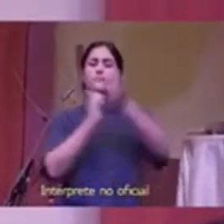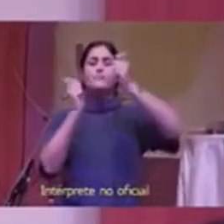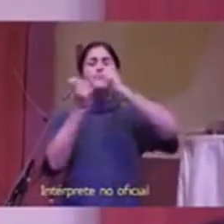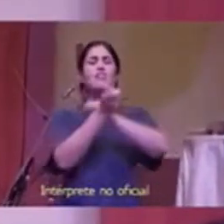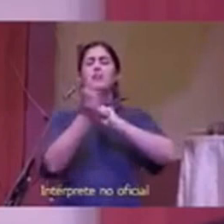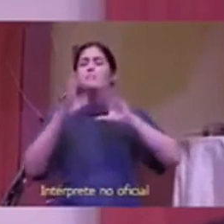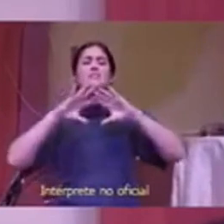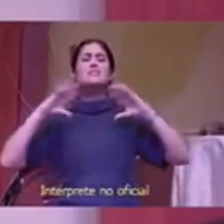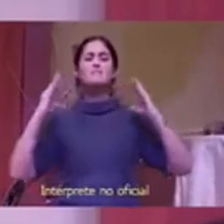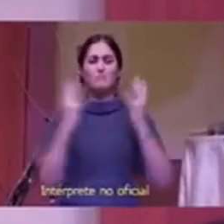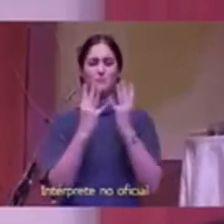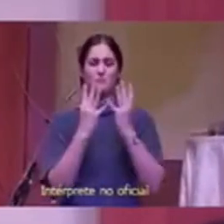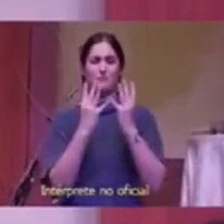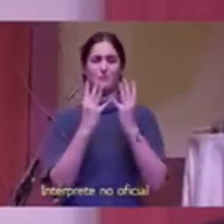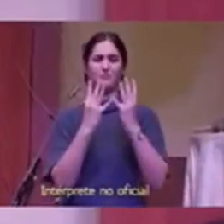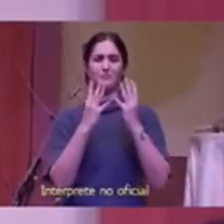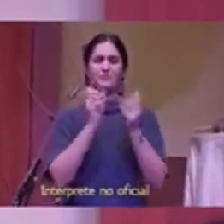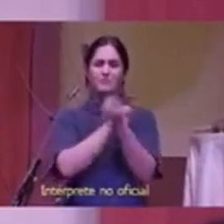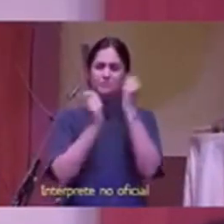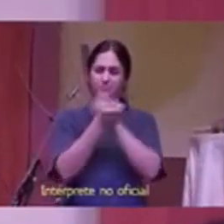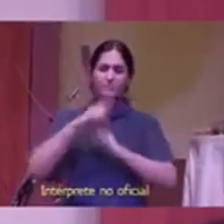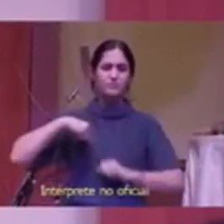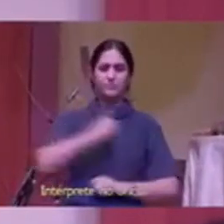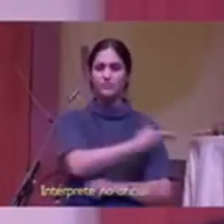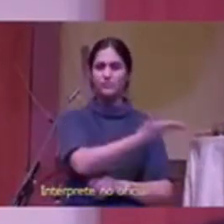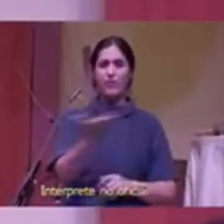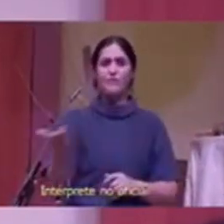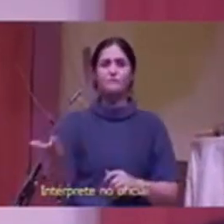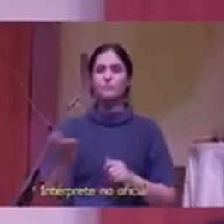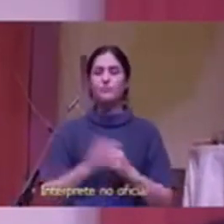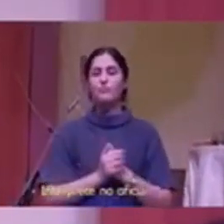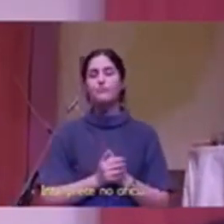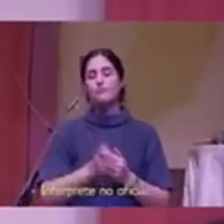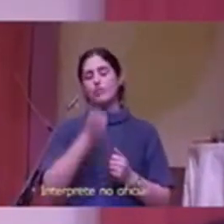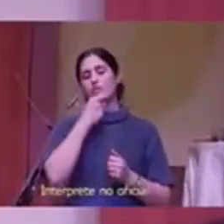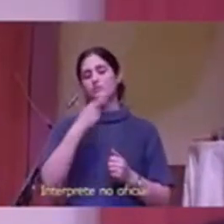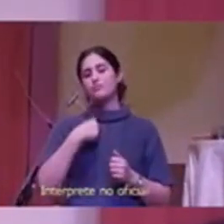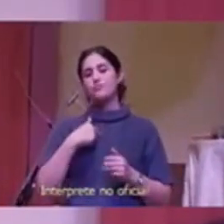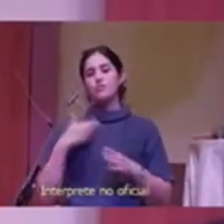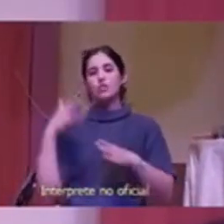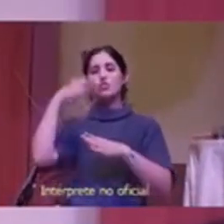jamás entramos en un aula y prendemos la oscuridad